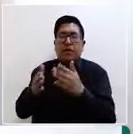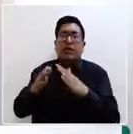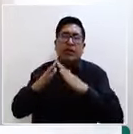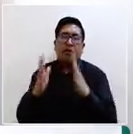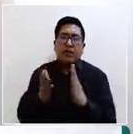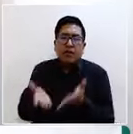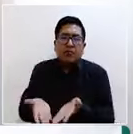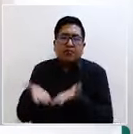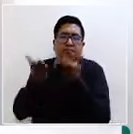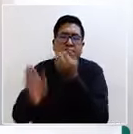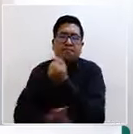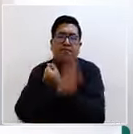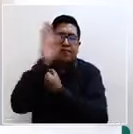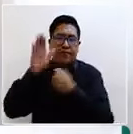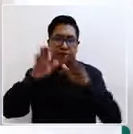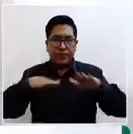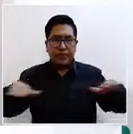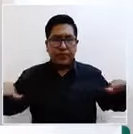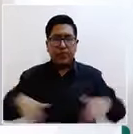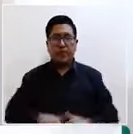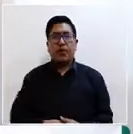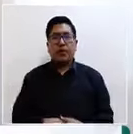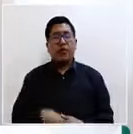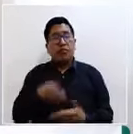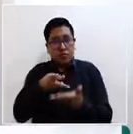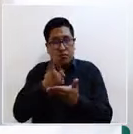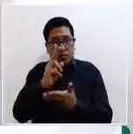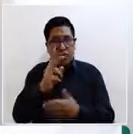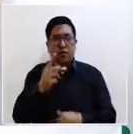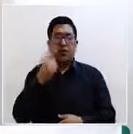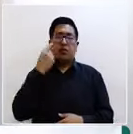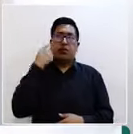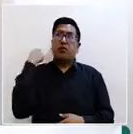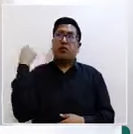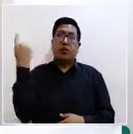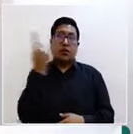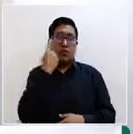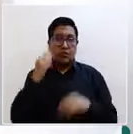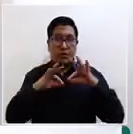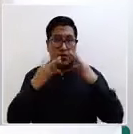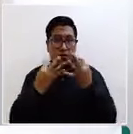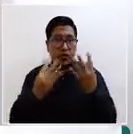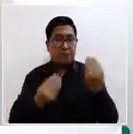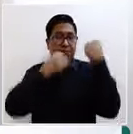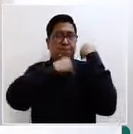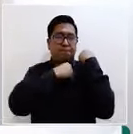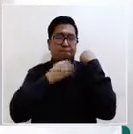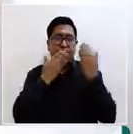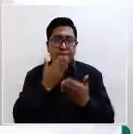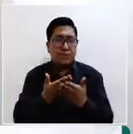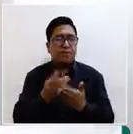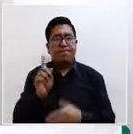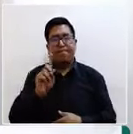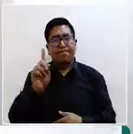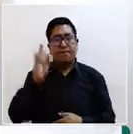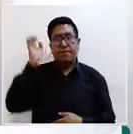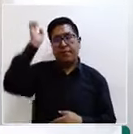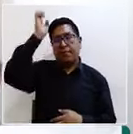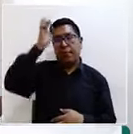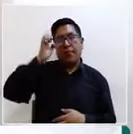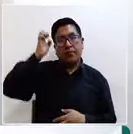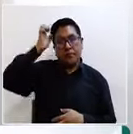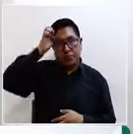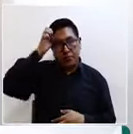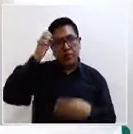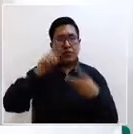a niñas, niños y adolescentes. También es cierto que no siempre las familias pueden hacerse cargo y que el Estado, la